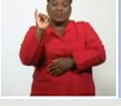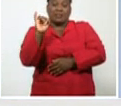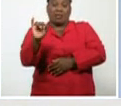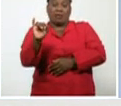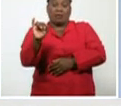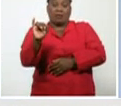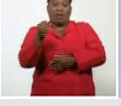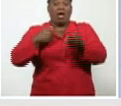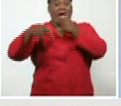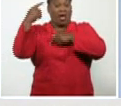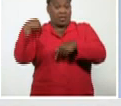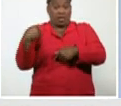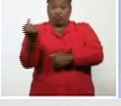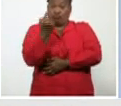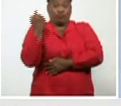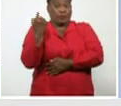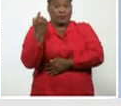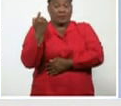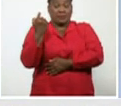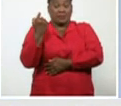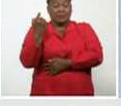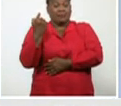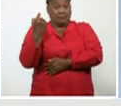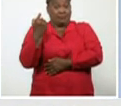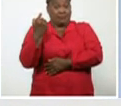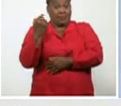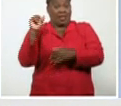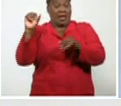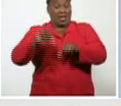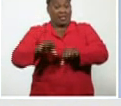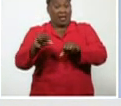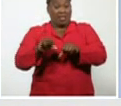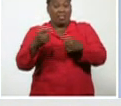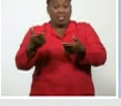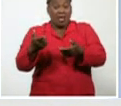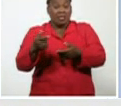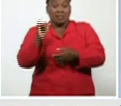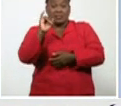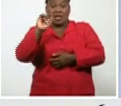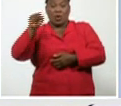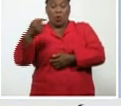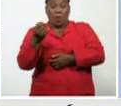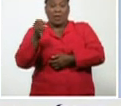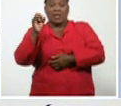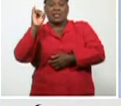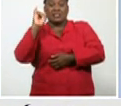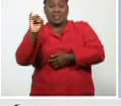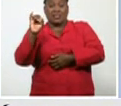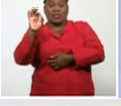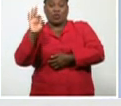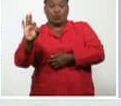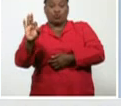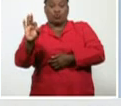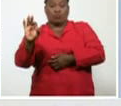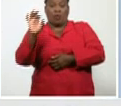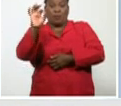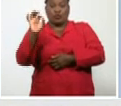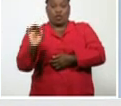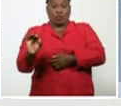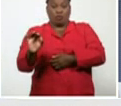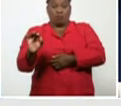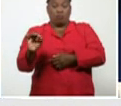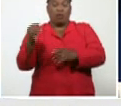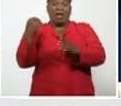el día de ayer, con una letalidad, de seis, coma, seis, sesenta y ocho, por ciento. Hoy, lo veíamos, en las